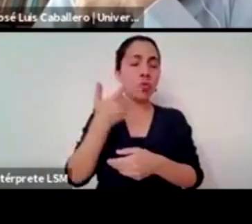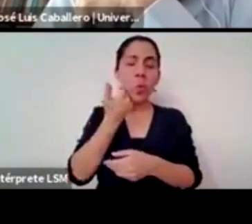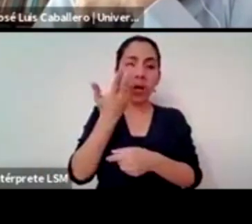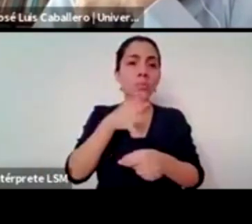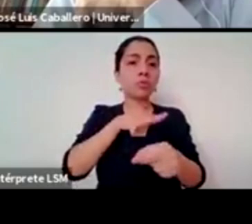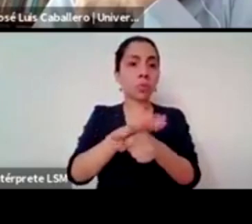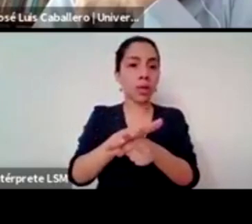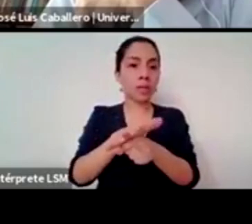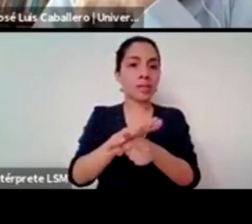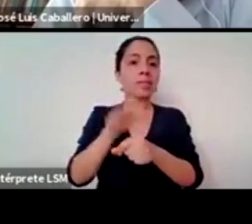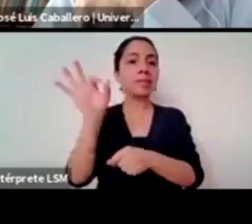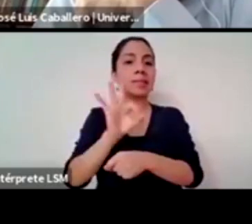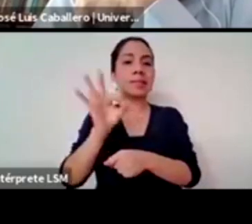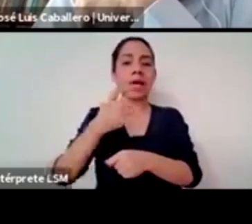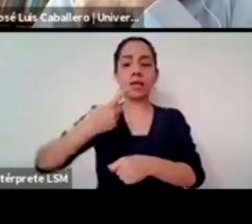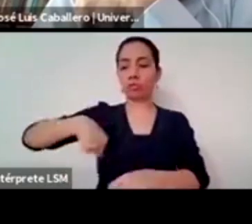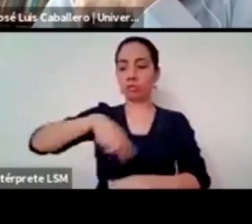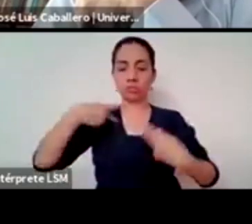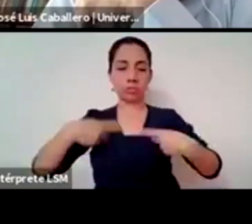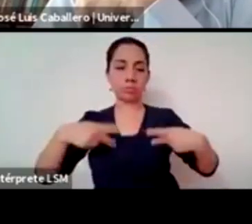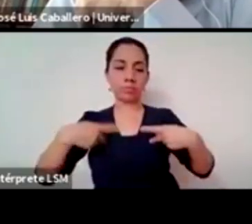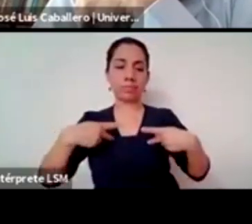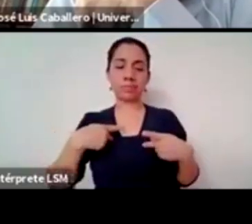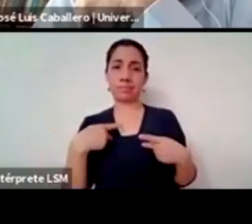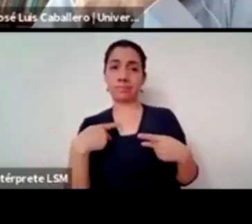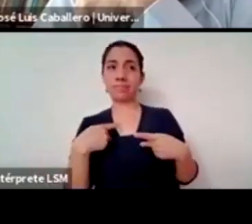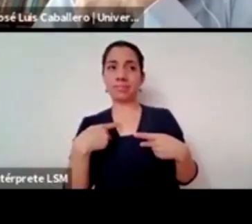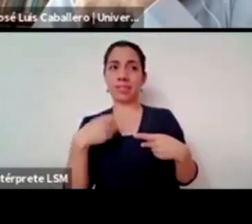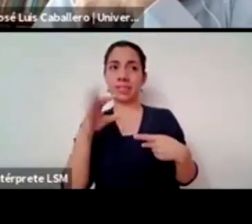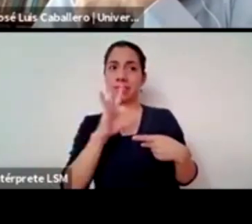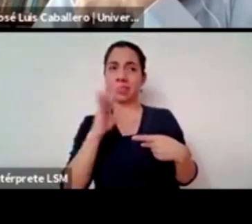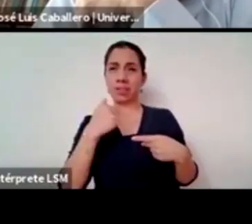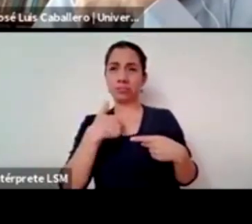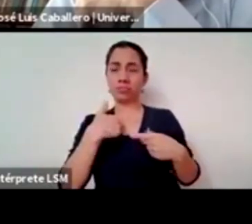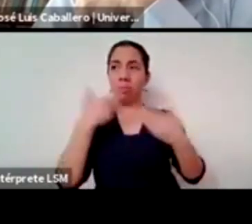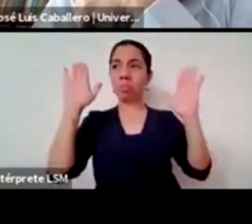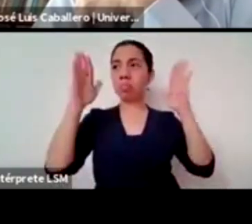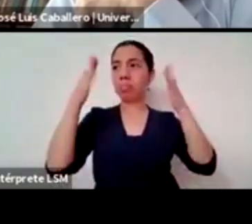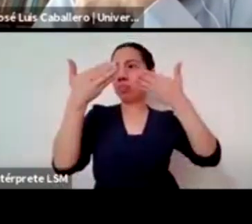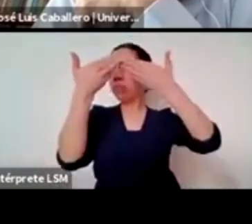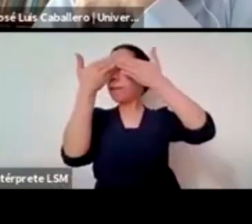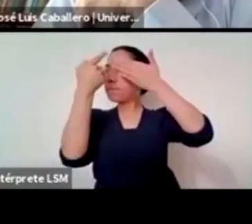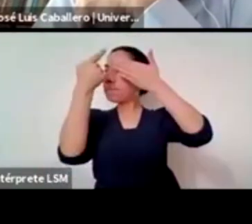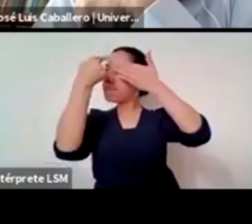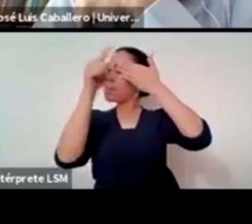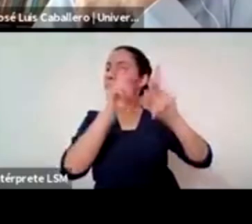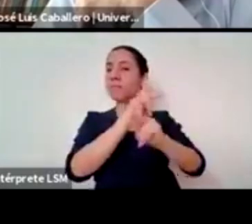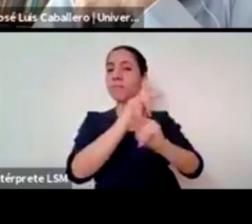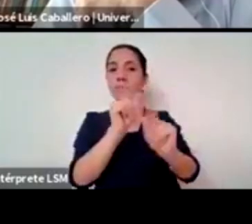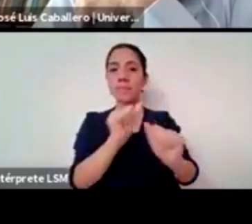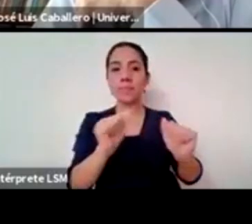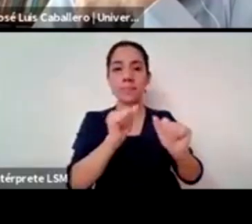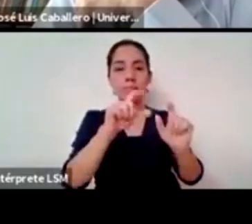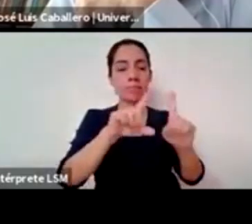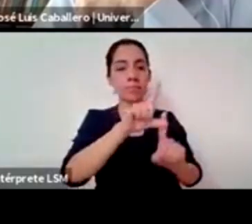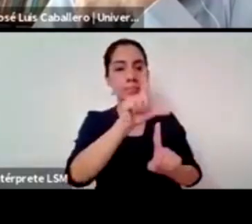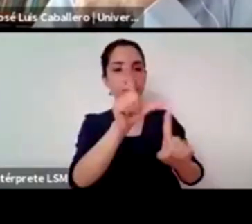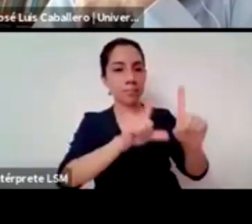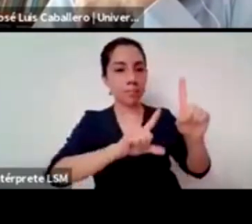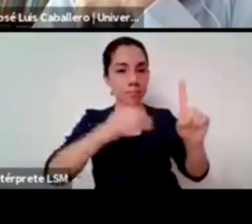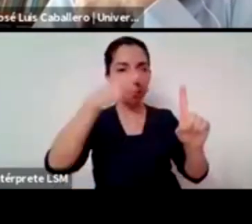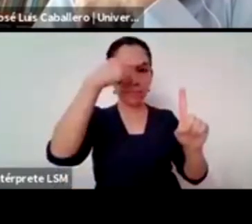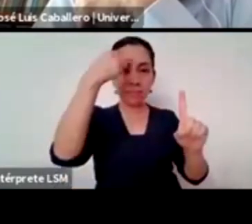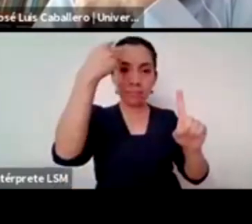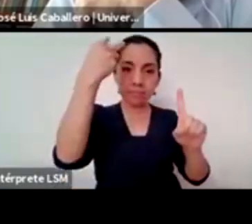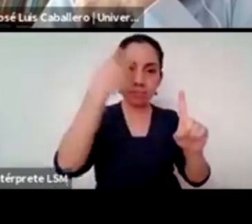civil como se ve ese nuevo México pacífico e igualitario entonces nosotros desde GENDE siempre